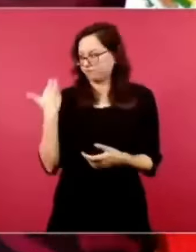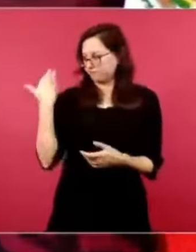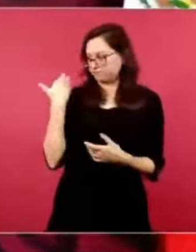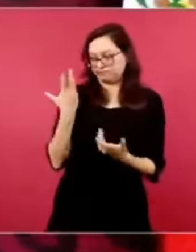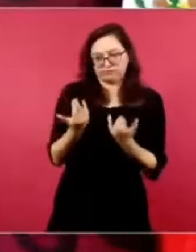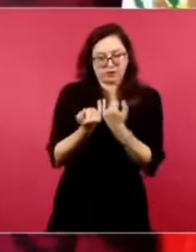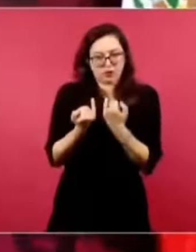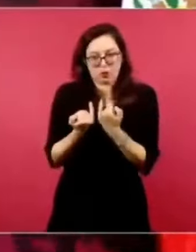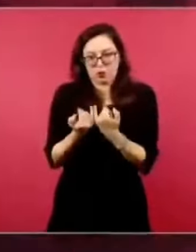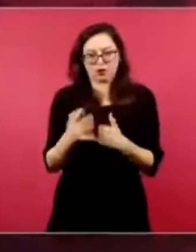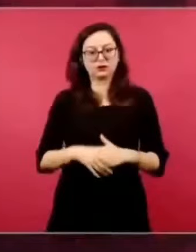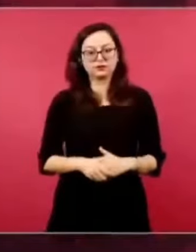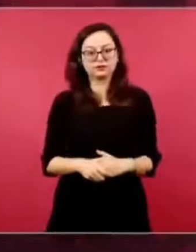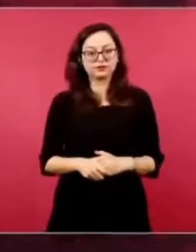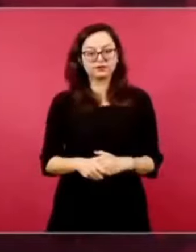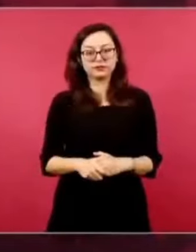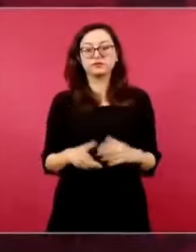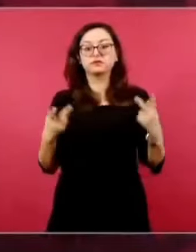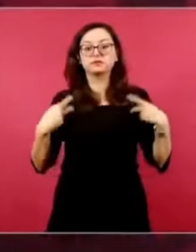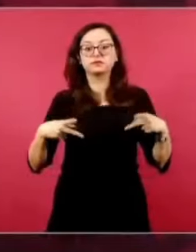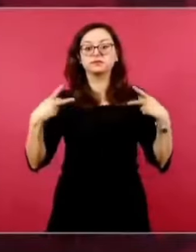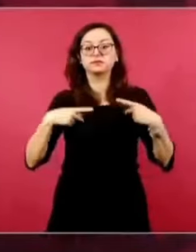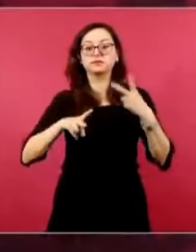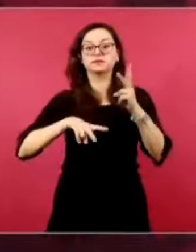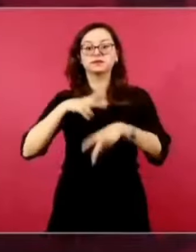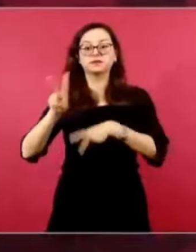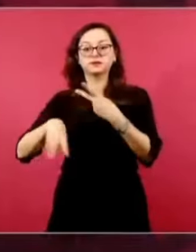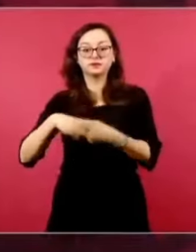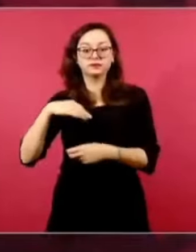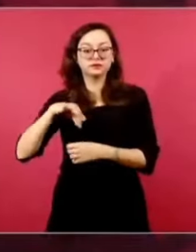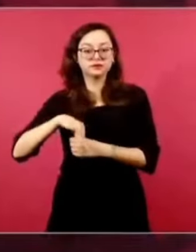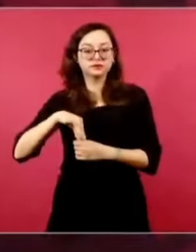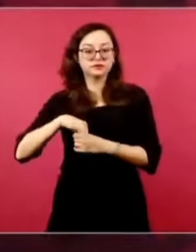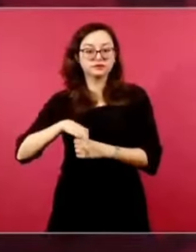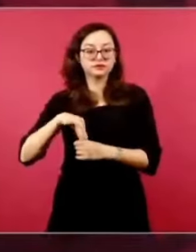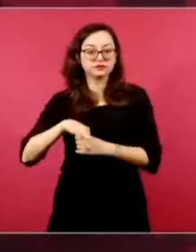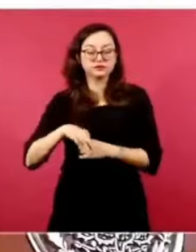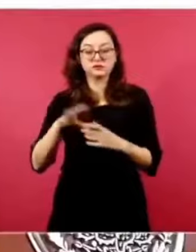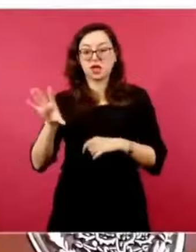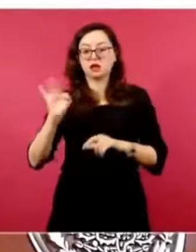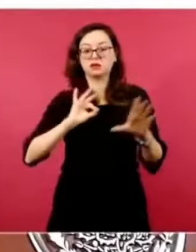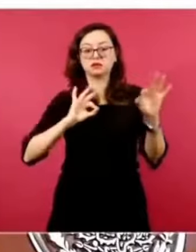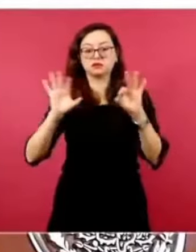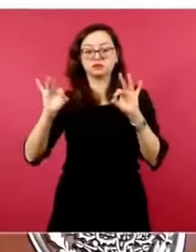ciudadanos a votar, y ahí ya se elige.